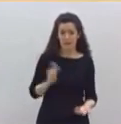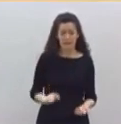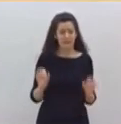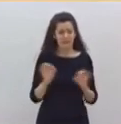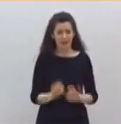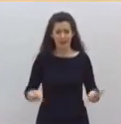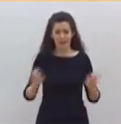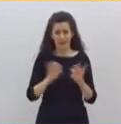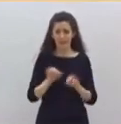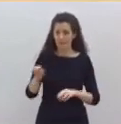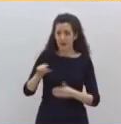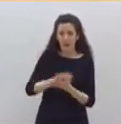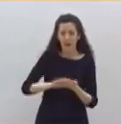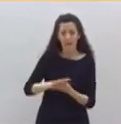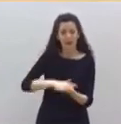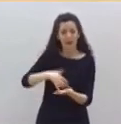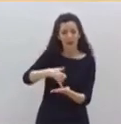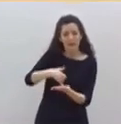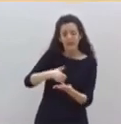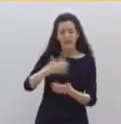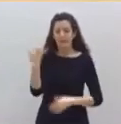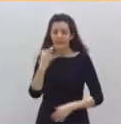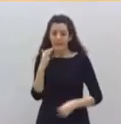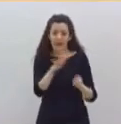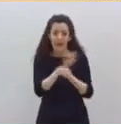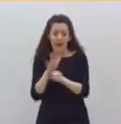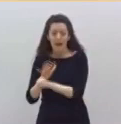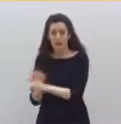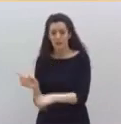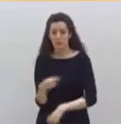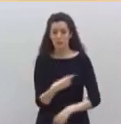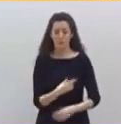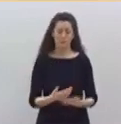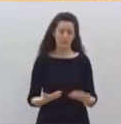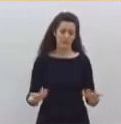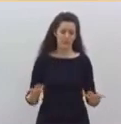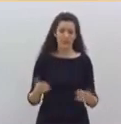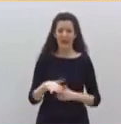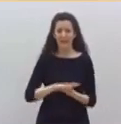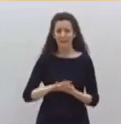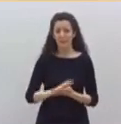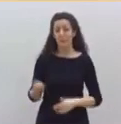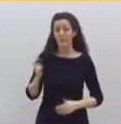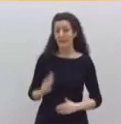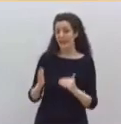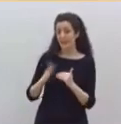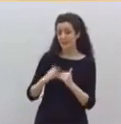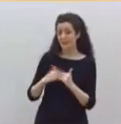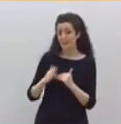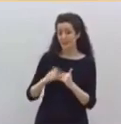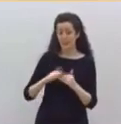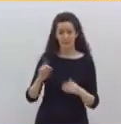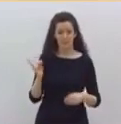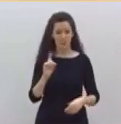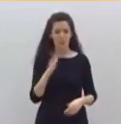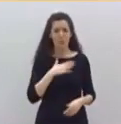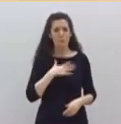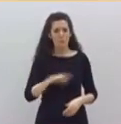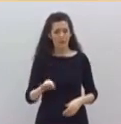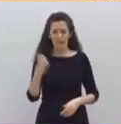Pero antes de hablar de rentas mínimas vamos a pensar en que haya españoles que no necesiten esa renta mínima porque puedan recibir su prestación.